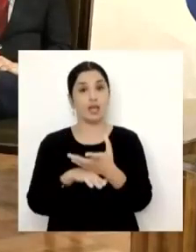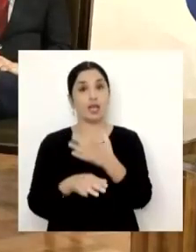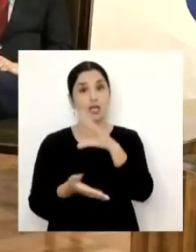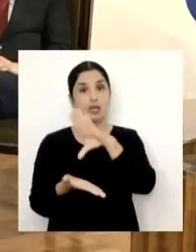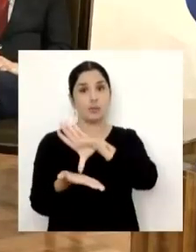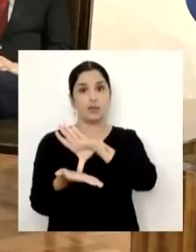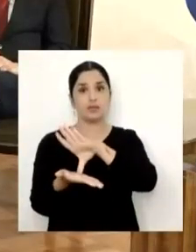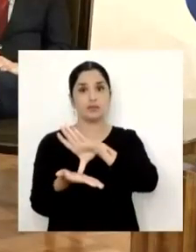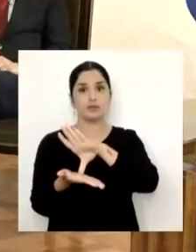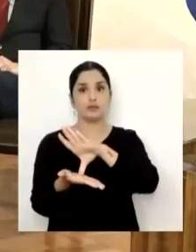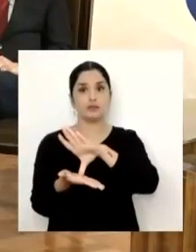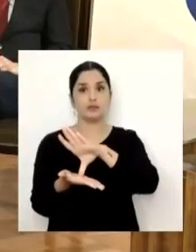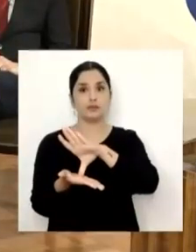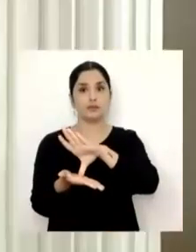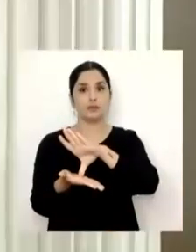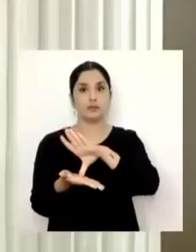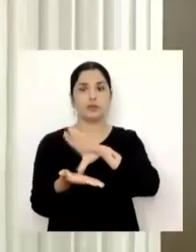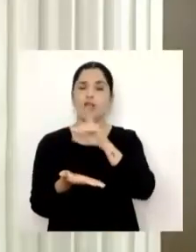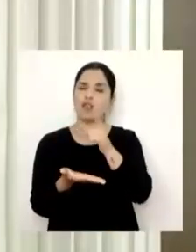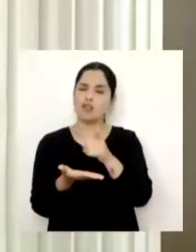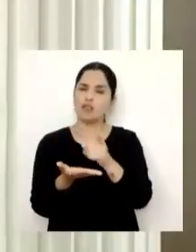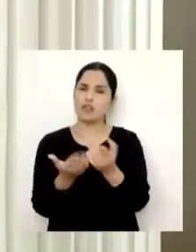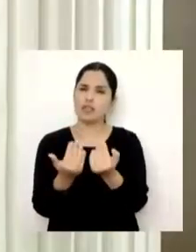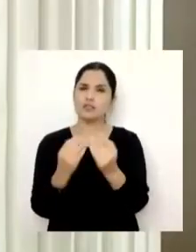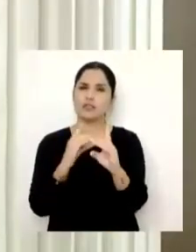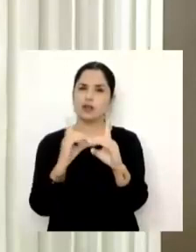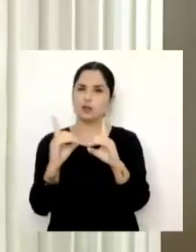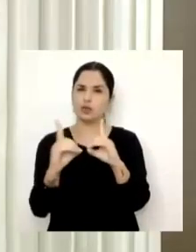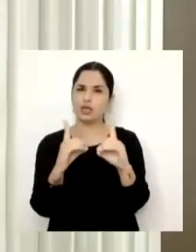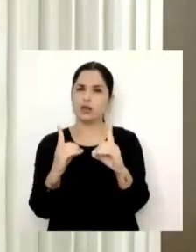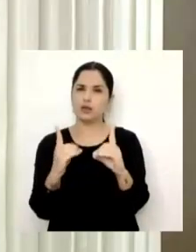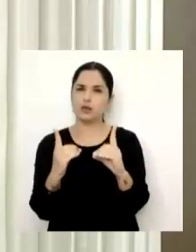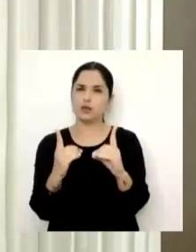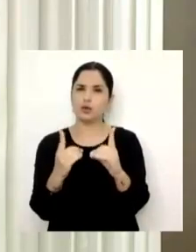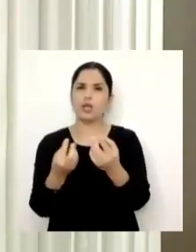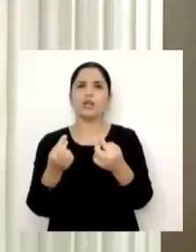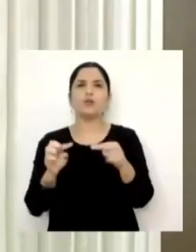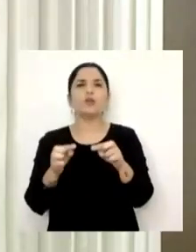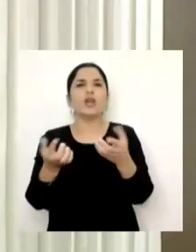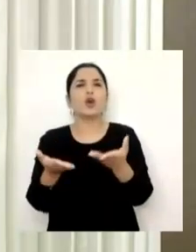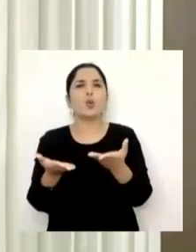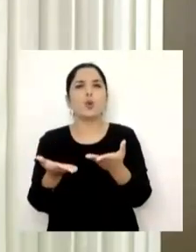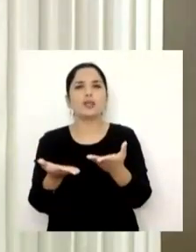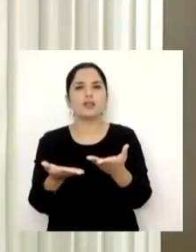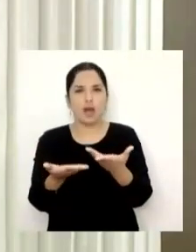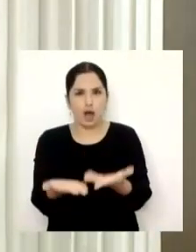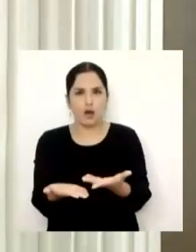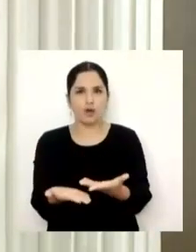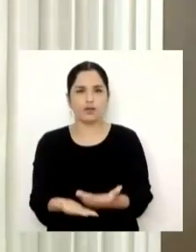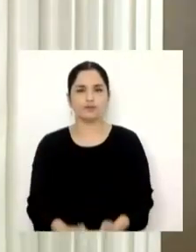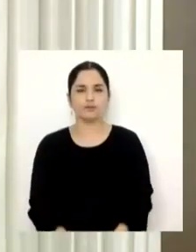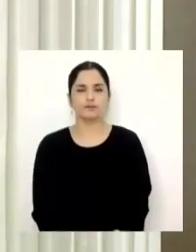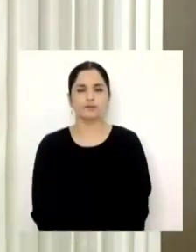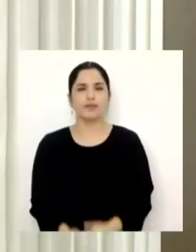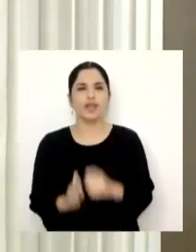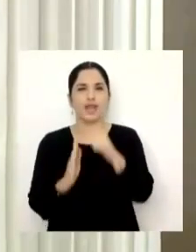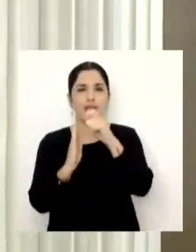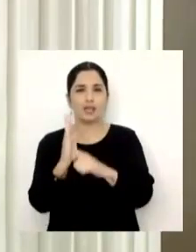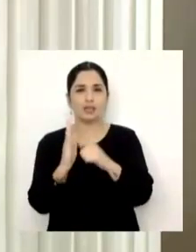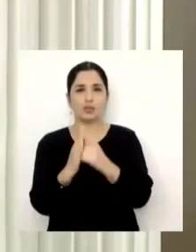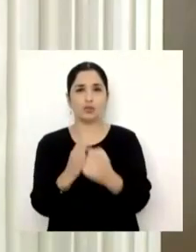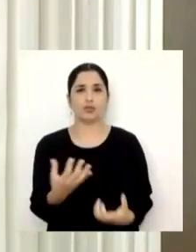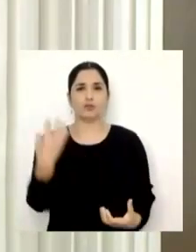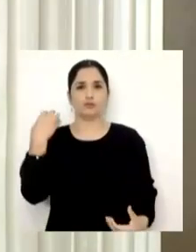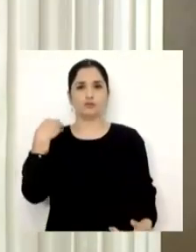tienen que tener un diálogo con espacios como este. Así que en estos meses de mandato, esta es la